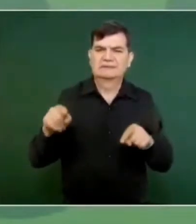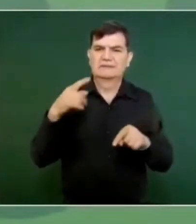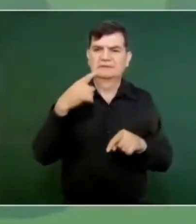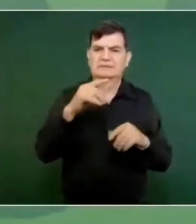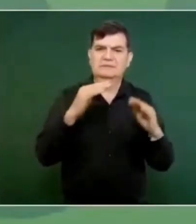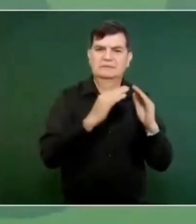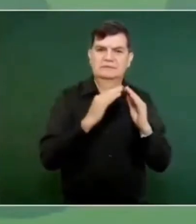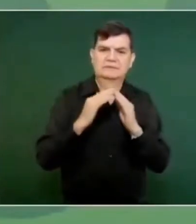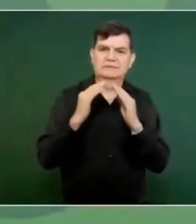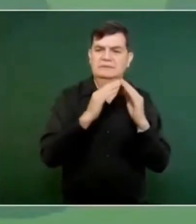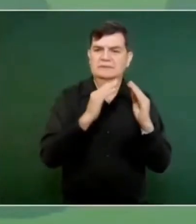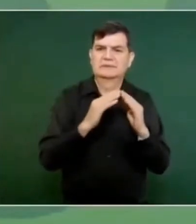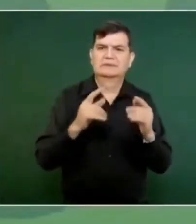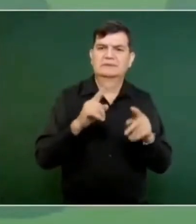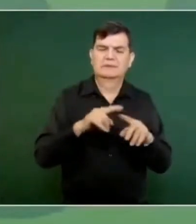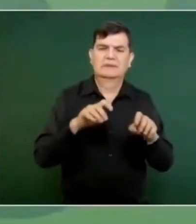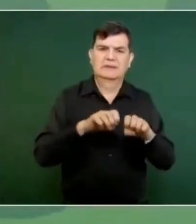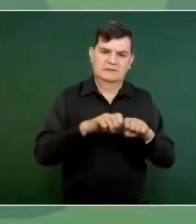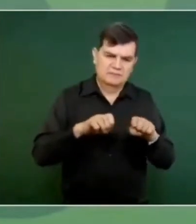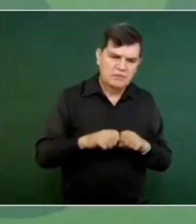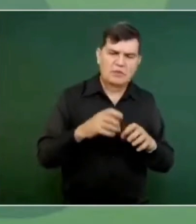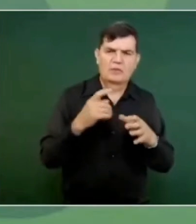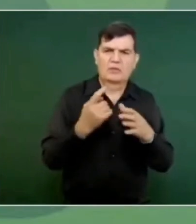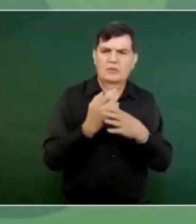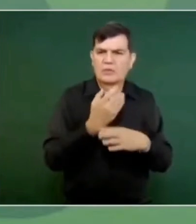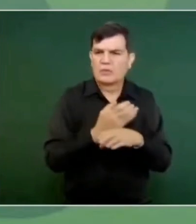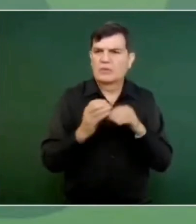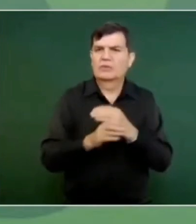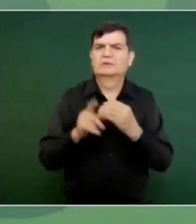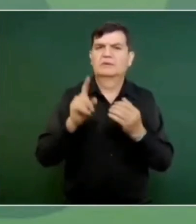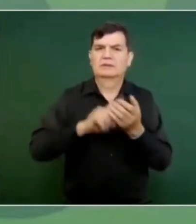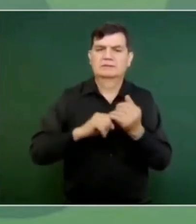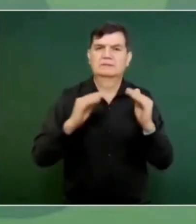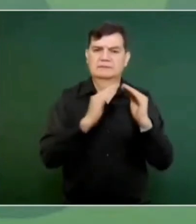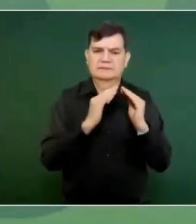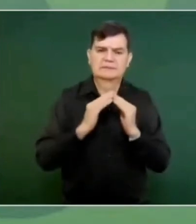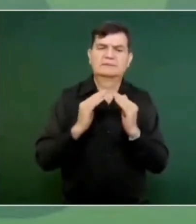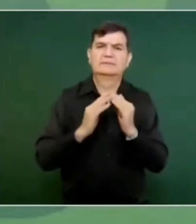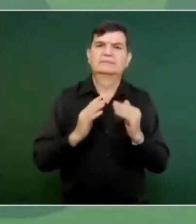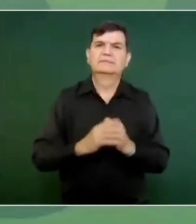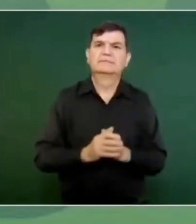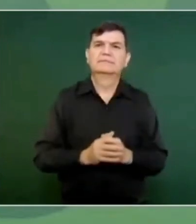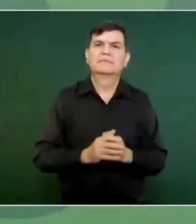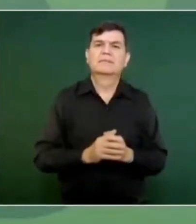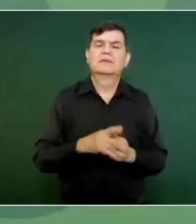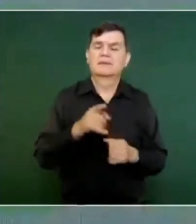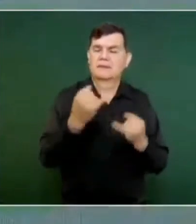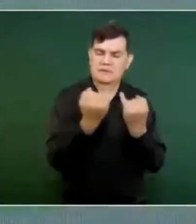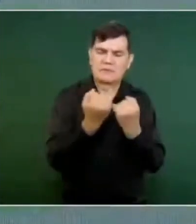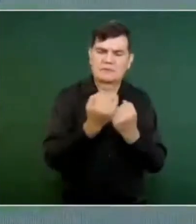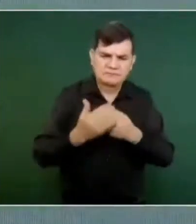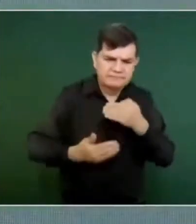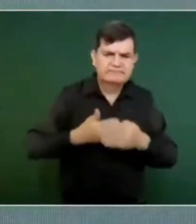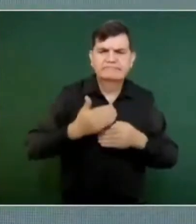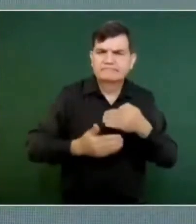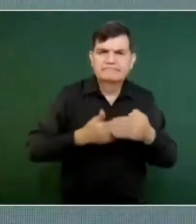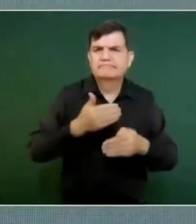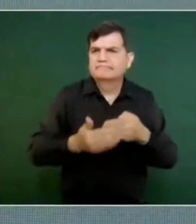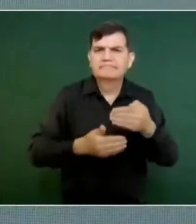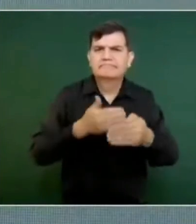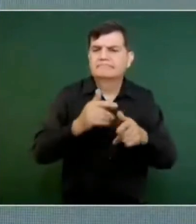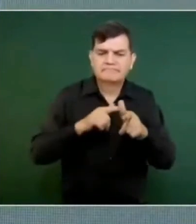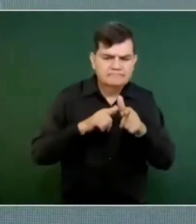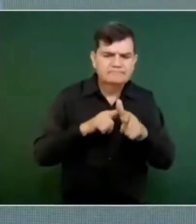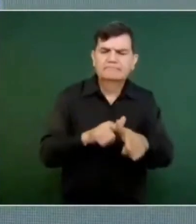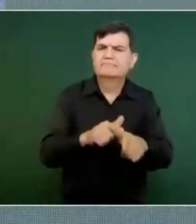electrodomésticos, equipos en las viviendas. Y se va avanzando, vamos a continuar